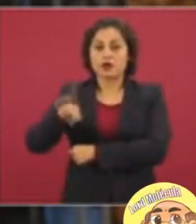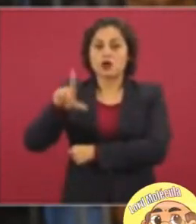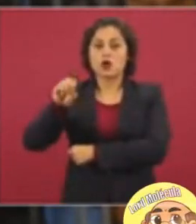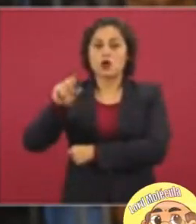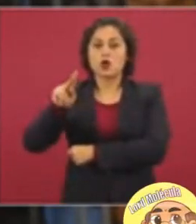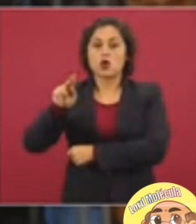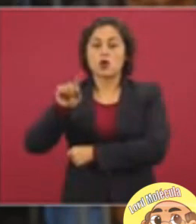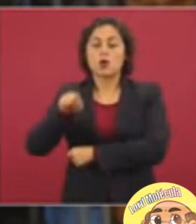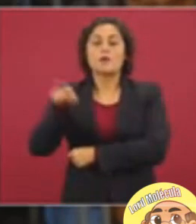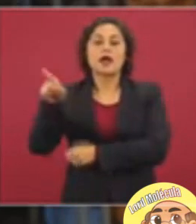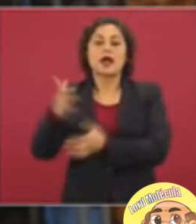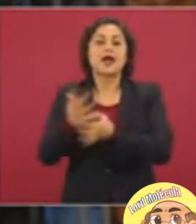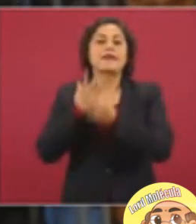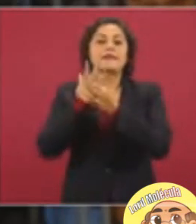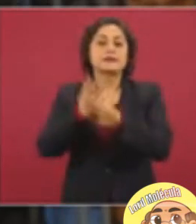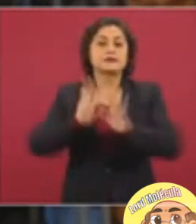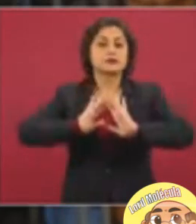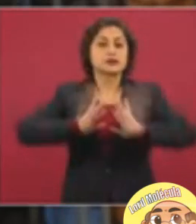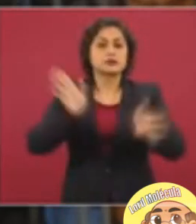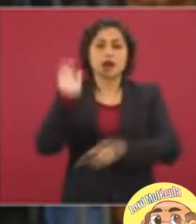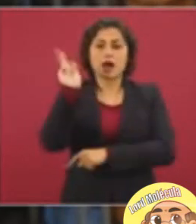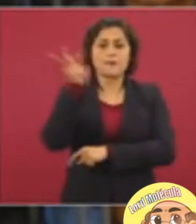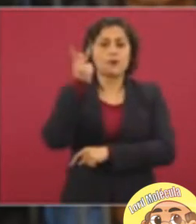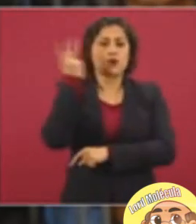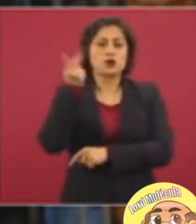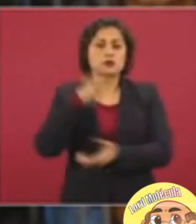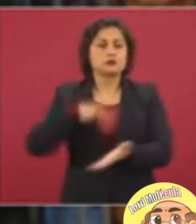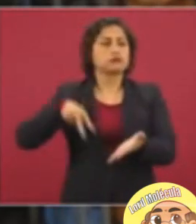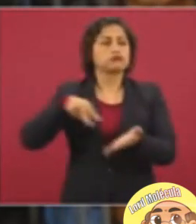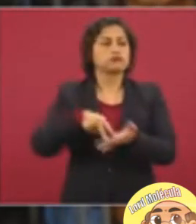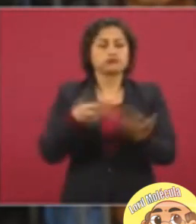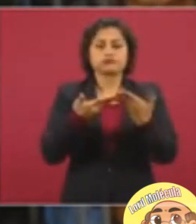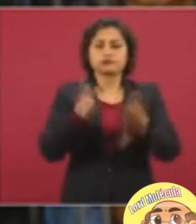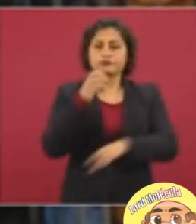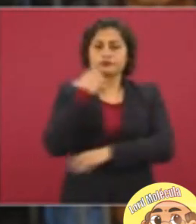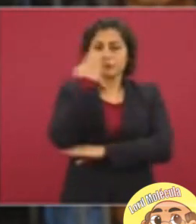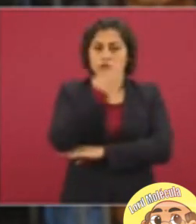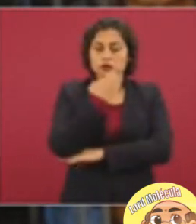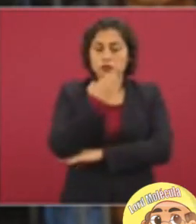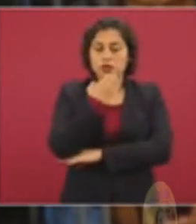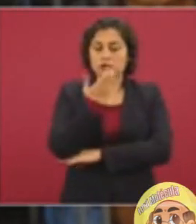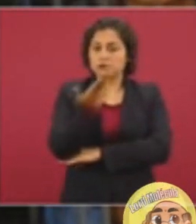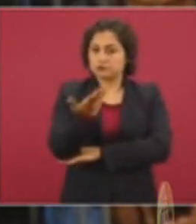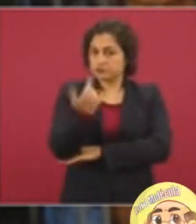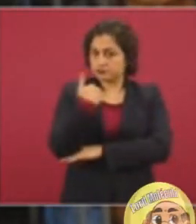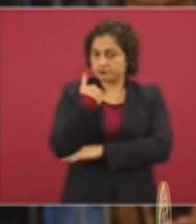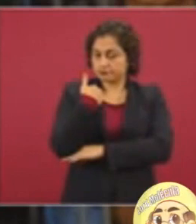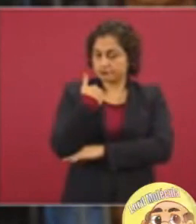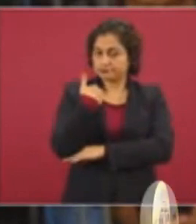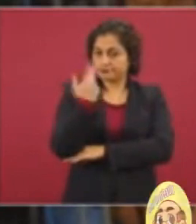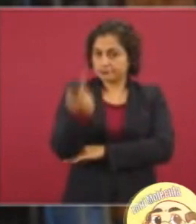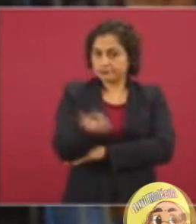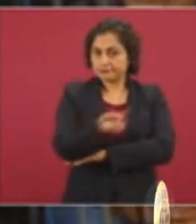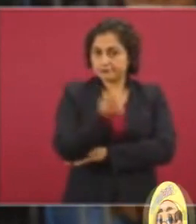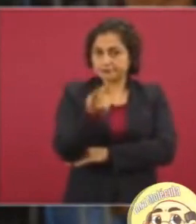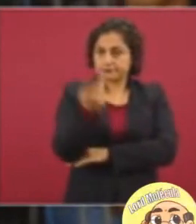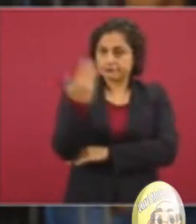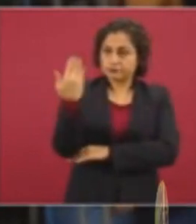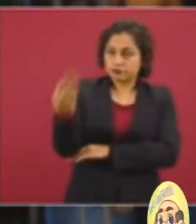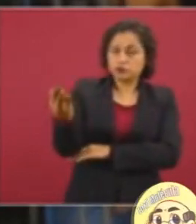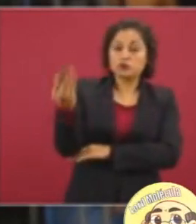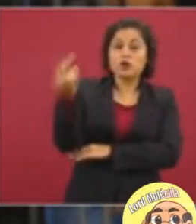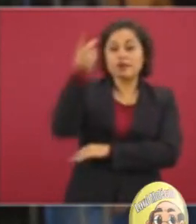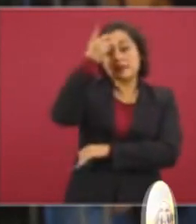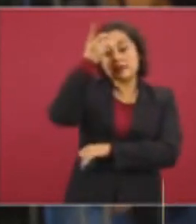para regresar a clases esenciales. Presidente, esas declaraciones de este titular del